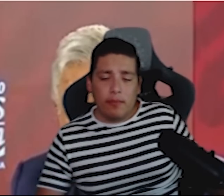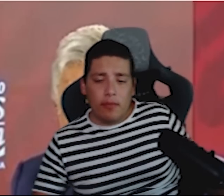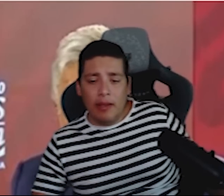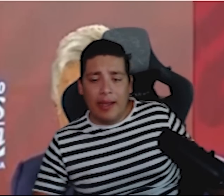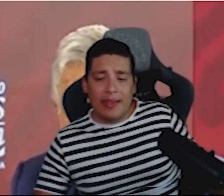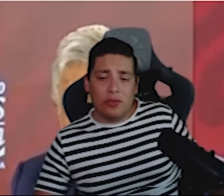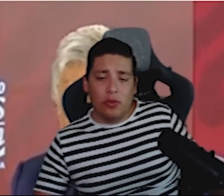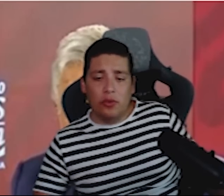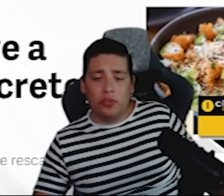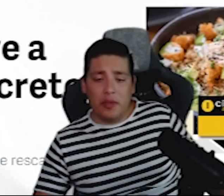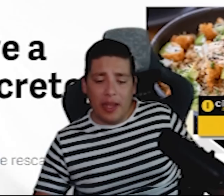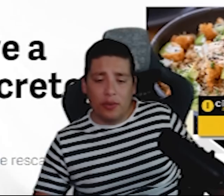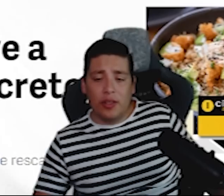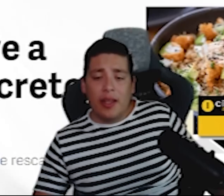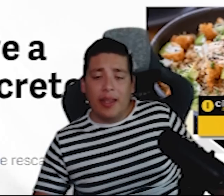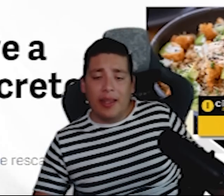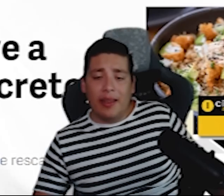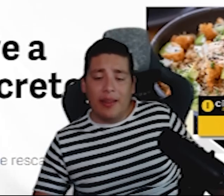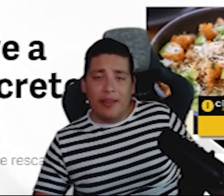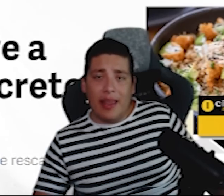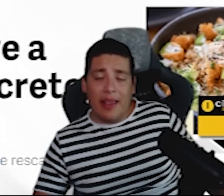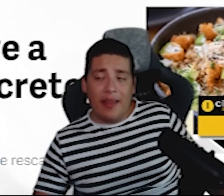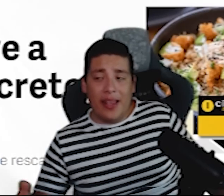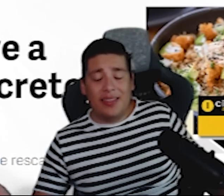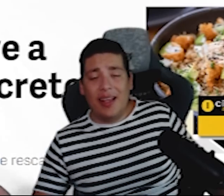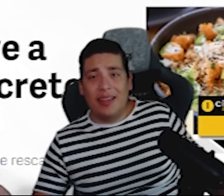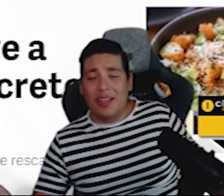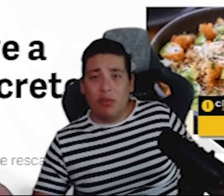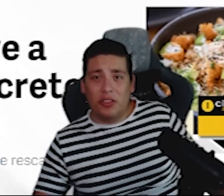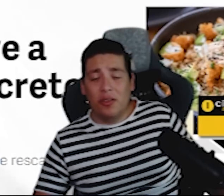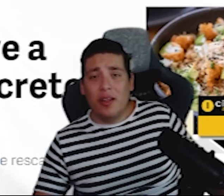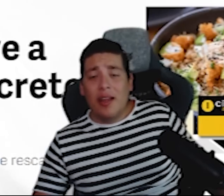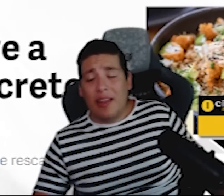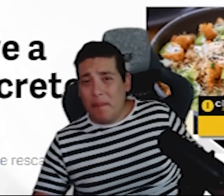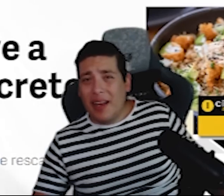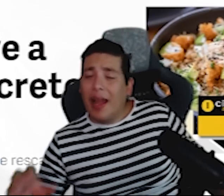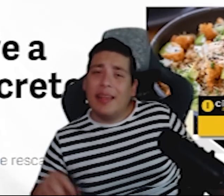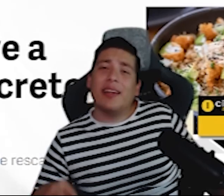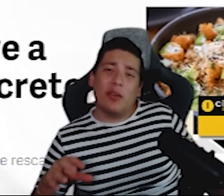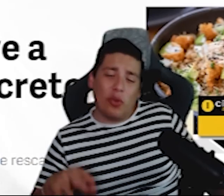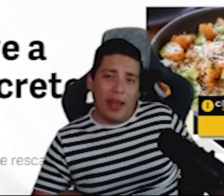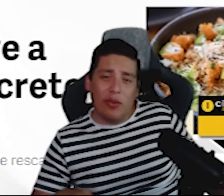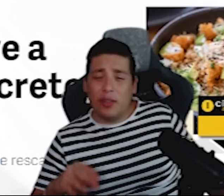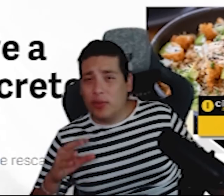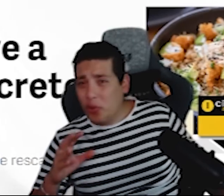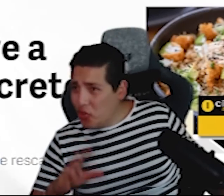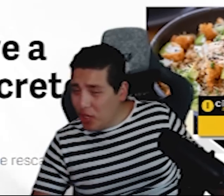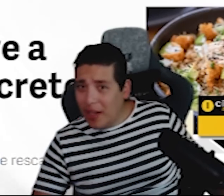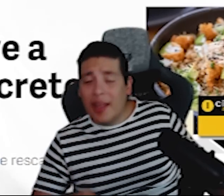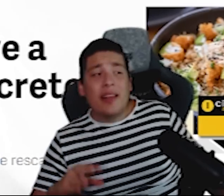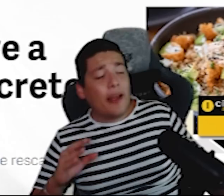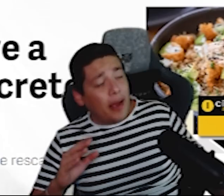a estos mineros de esta situación también hay que recordar lo que